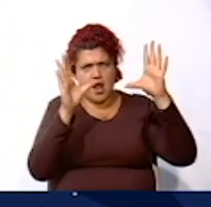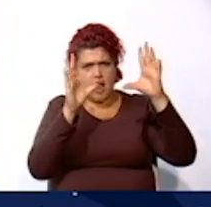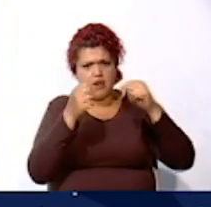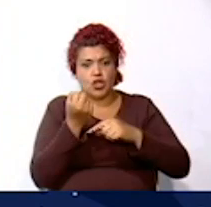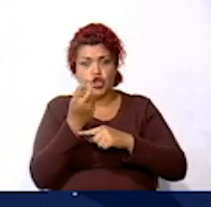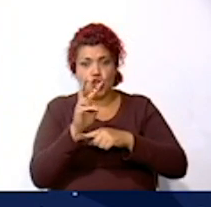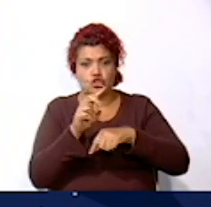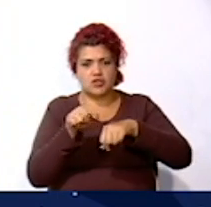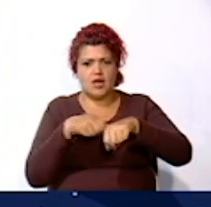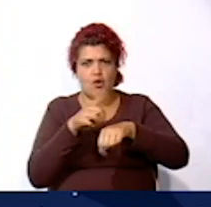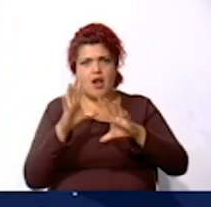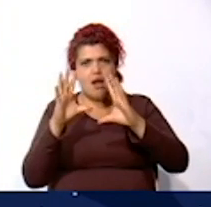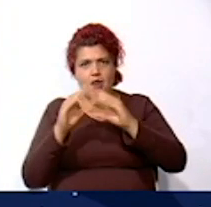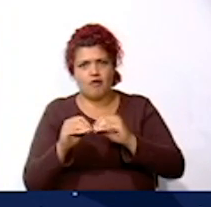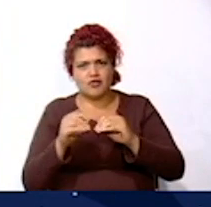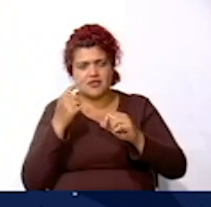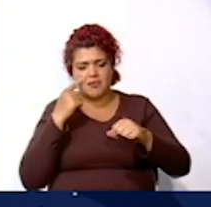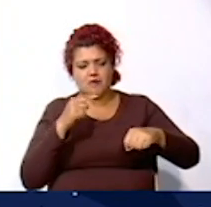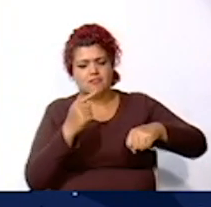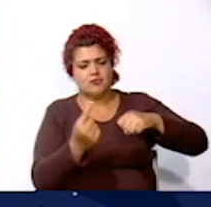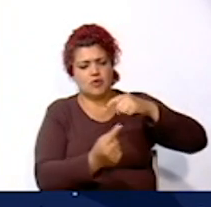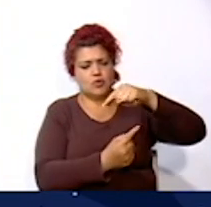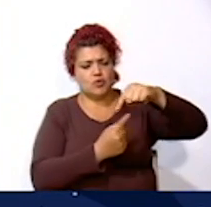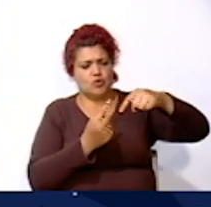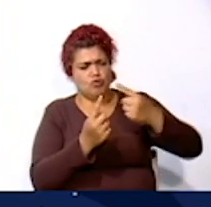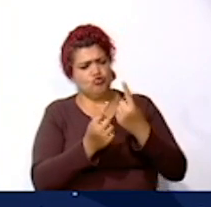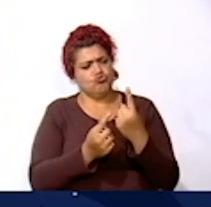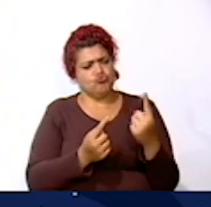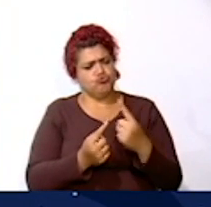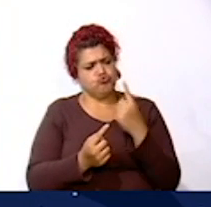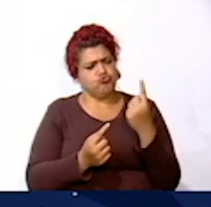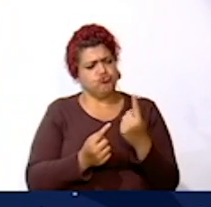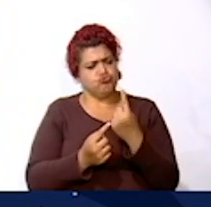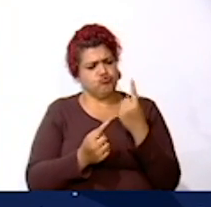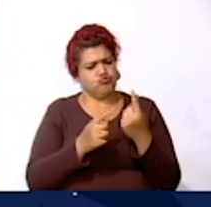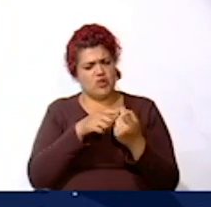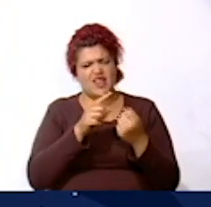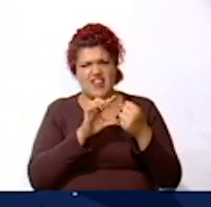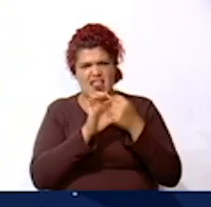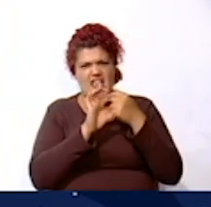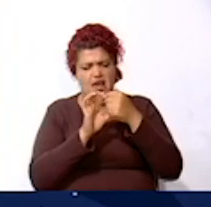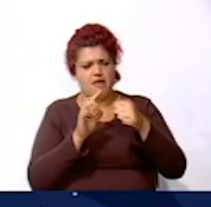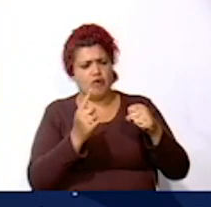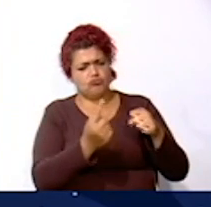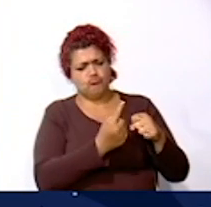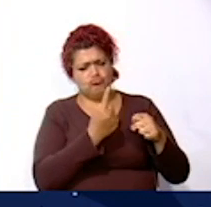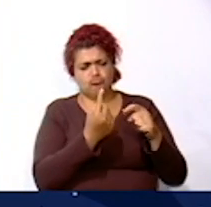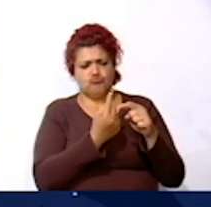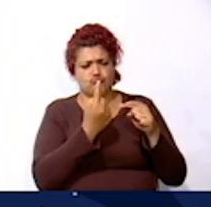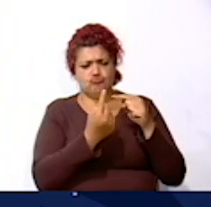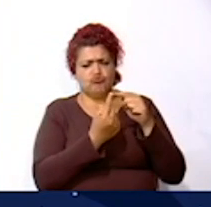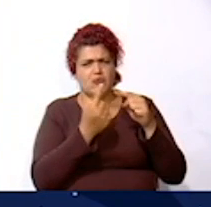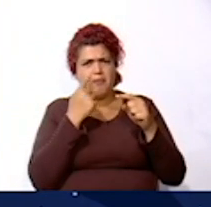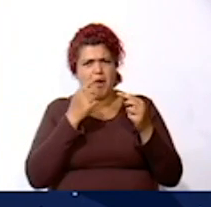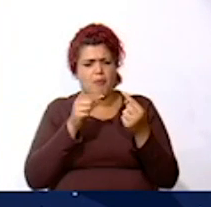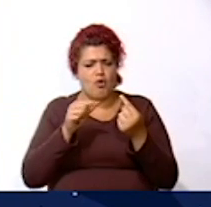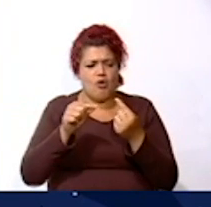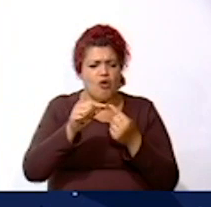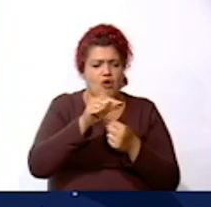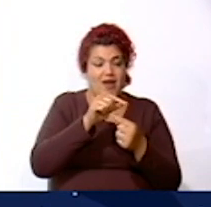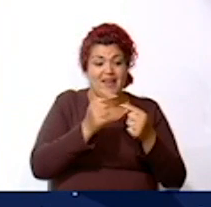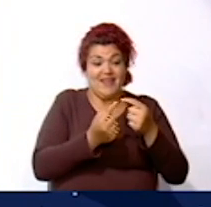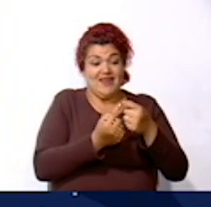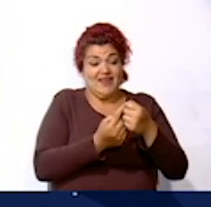de noche Y cuando la tierra se traslada alrededor del sol Producimos las estaciones del año